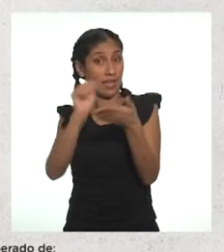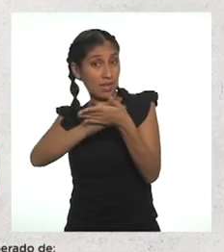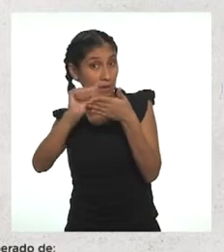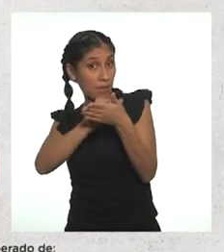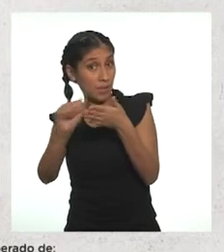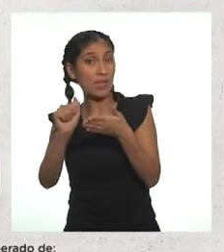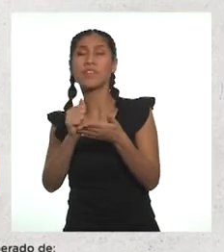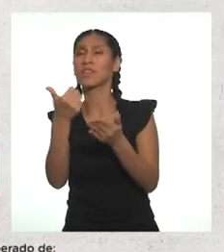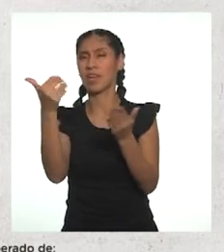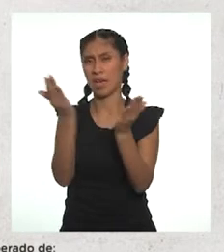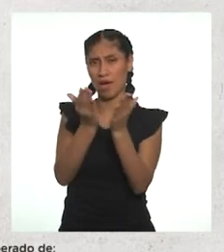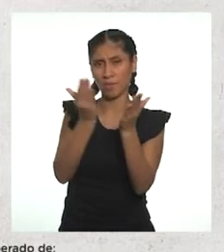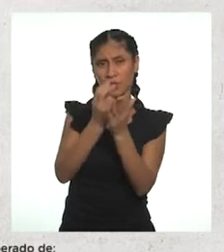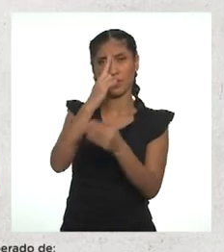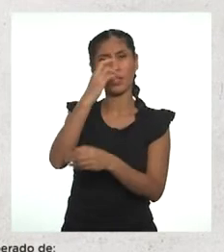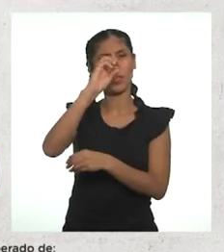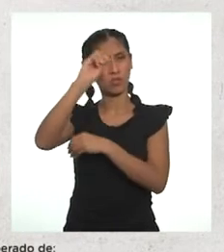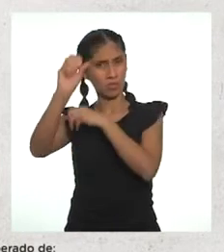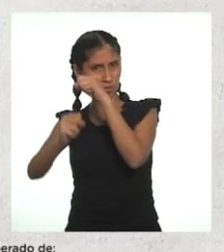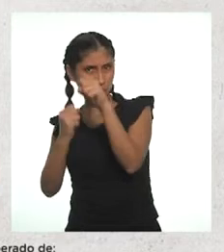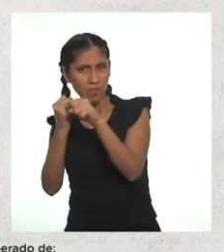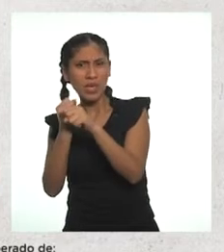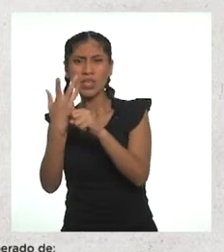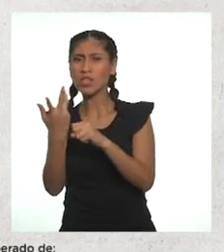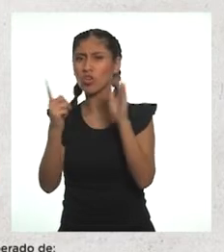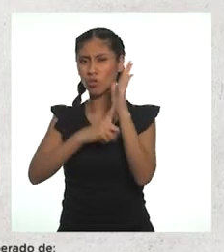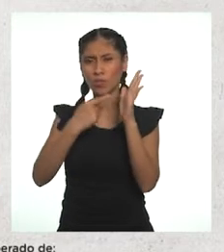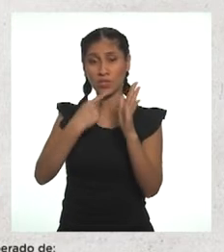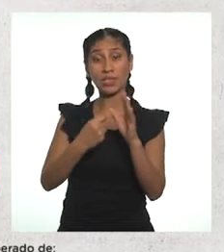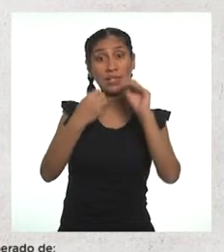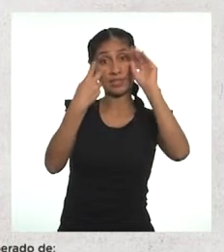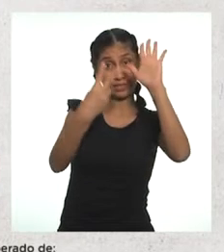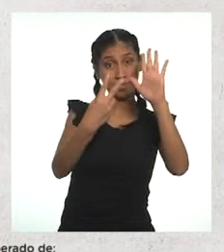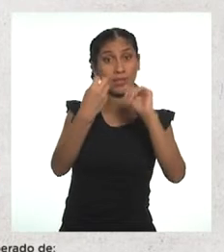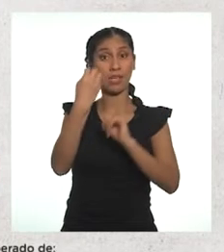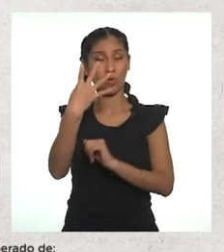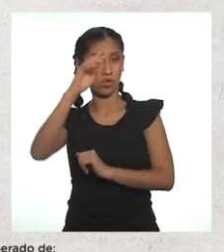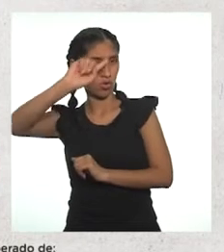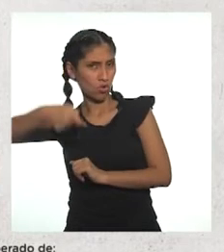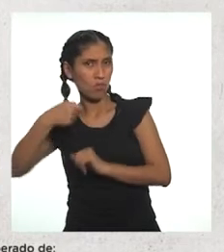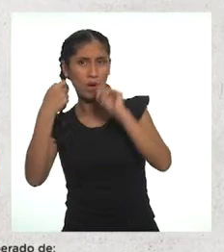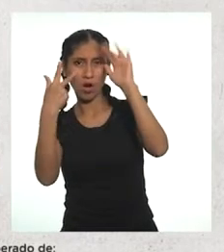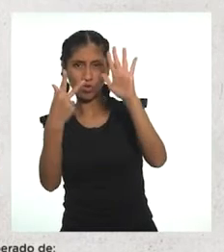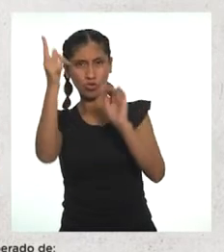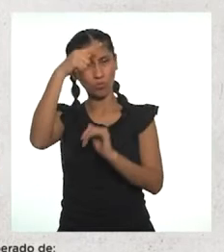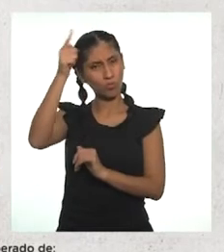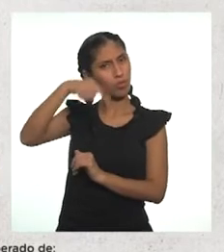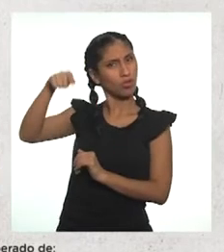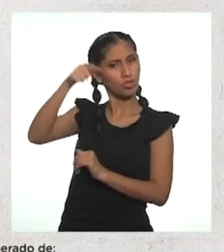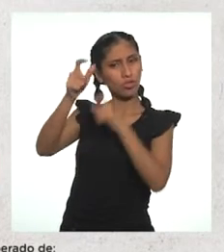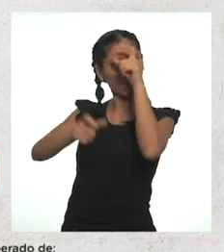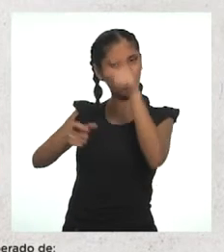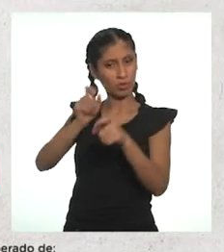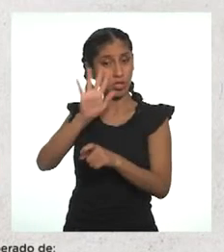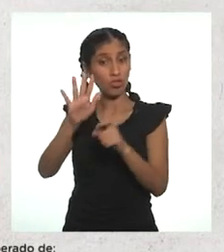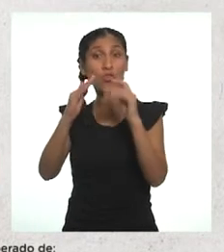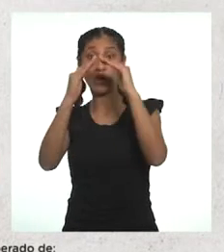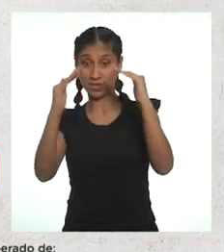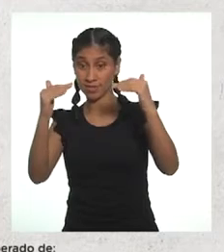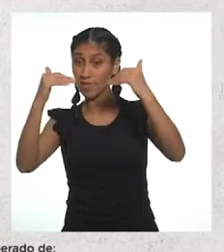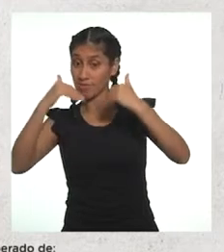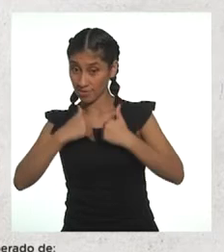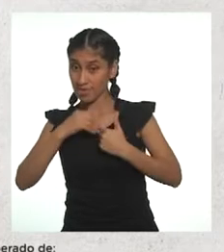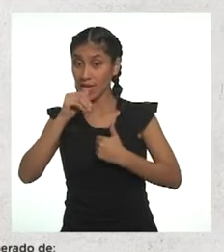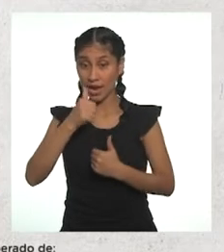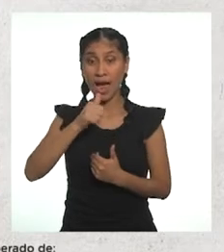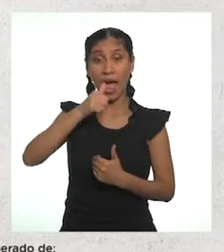,8% de la población del país accede al sistema de alcantarillado por red pública,